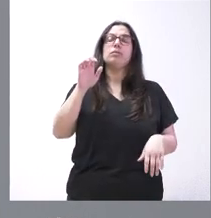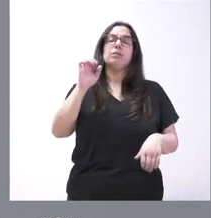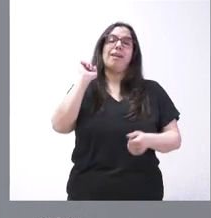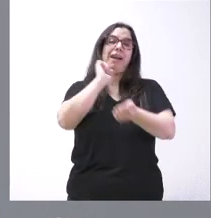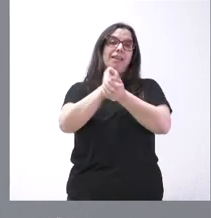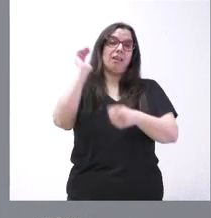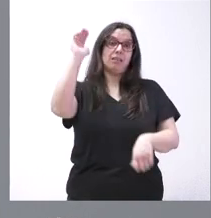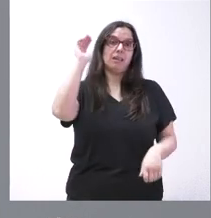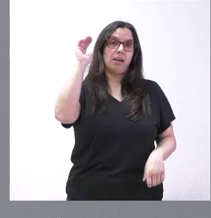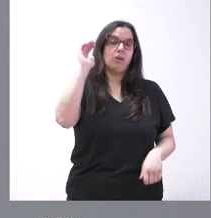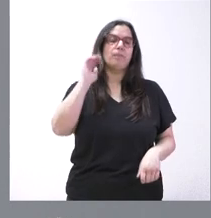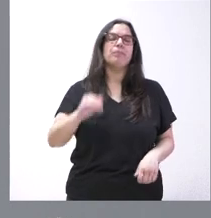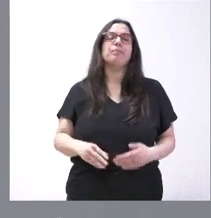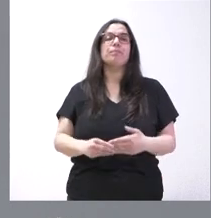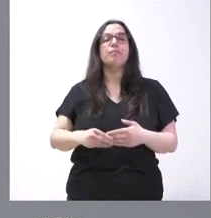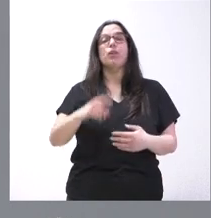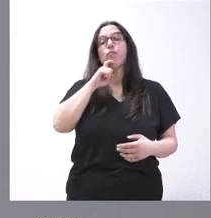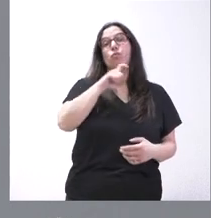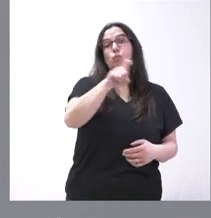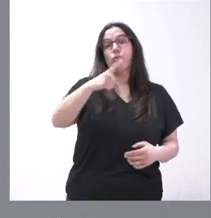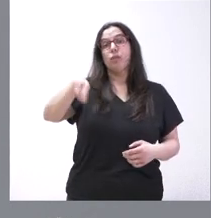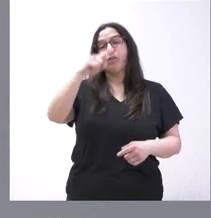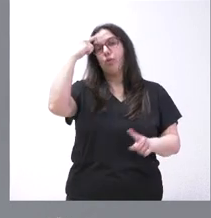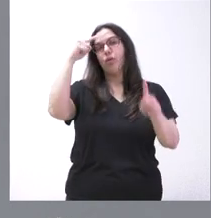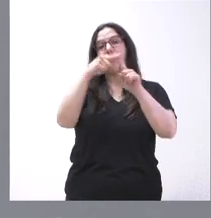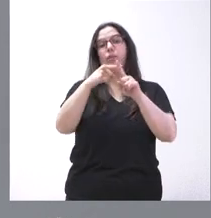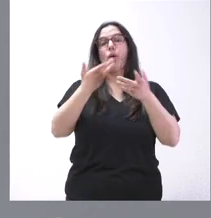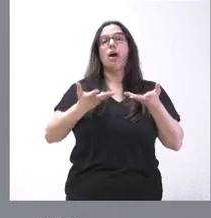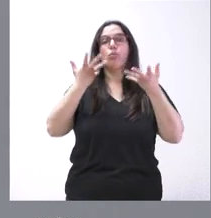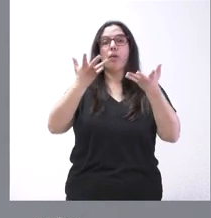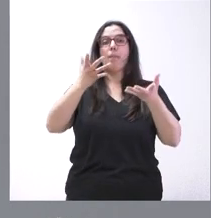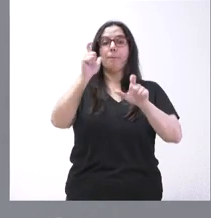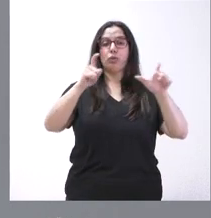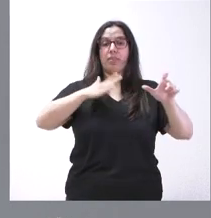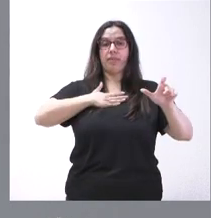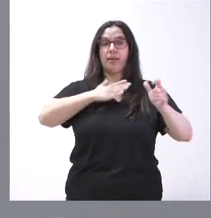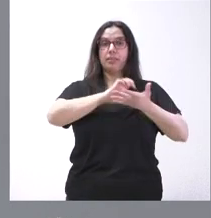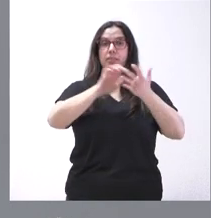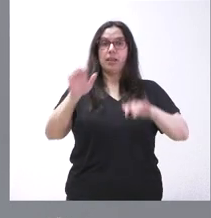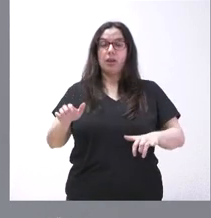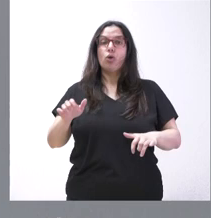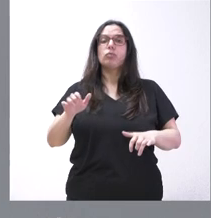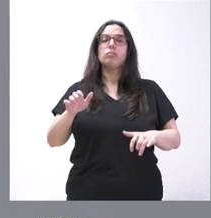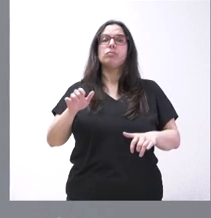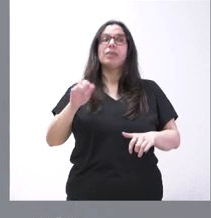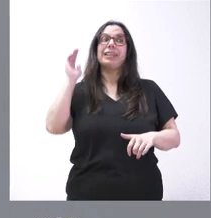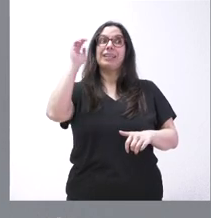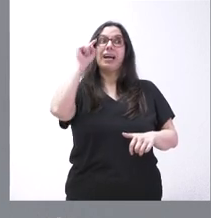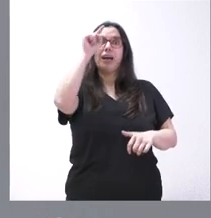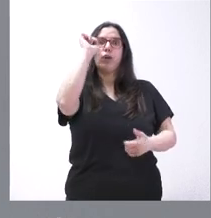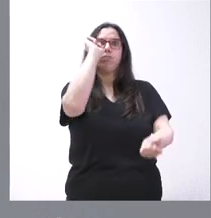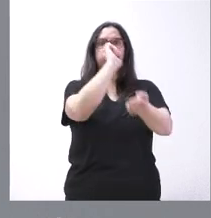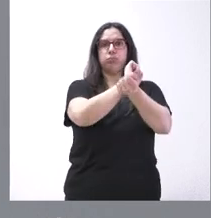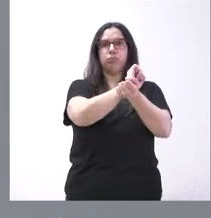libertad. Los objetivos de esta Fundación es ayudar a las personas de nuestra comunidad que están en el extranjero en situación de desamparo y,